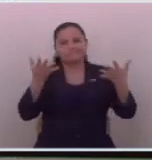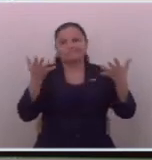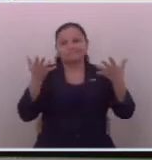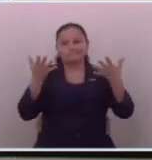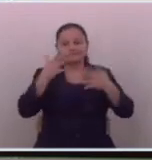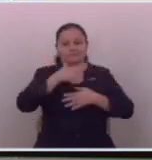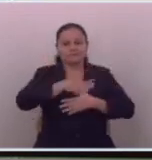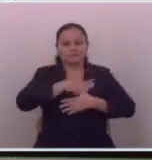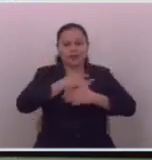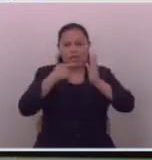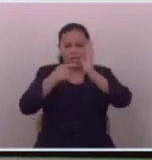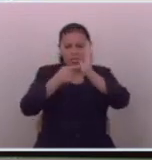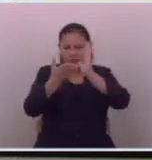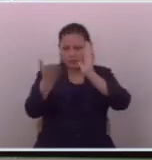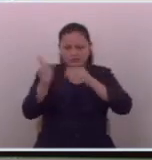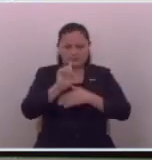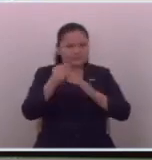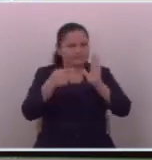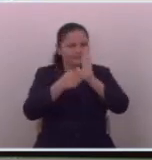nosotros no le debemos nada